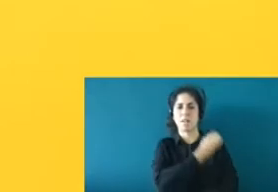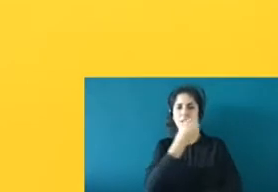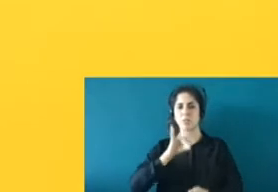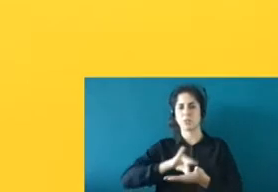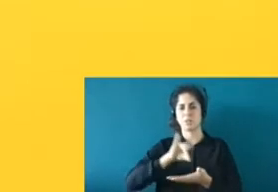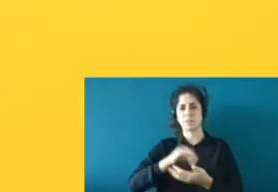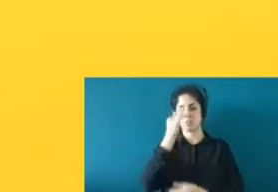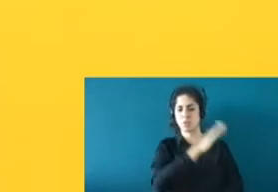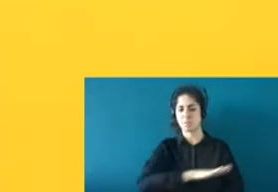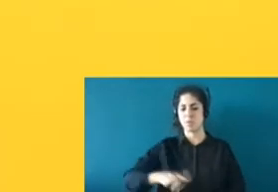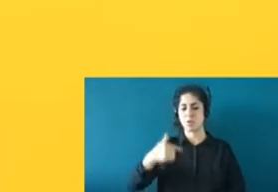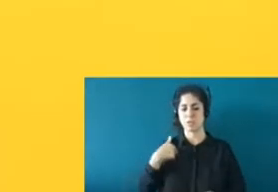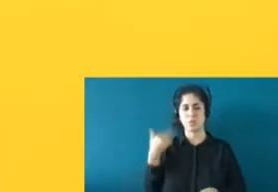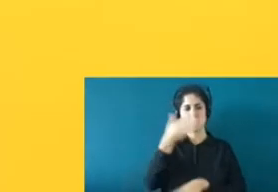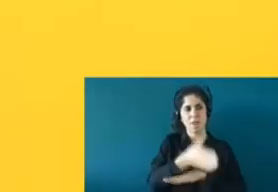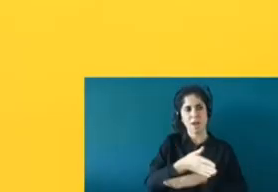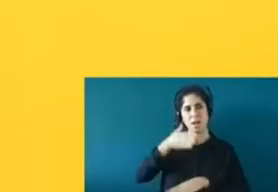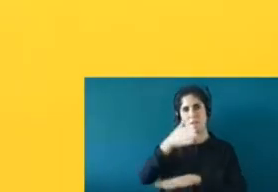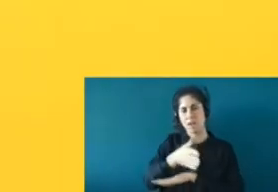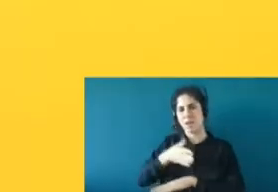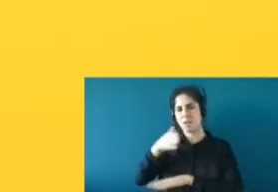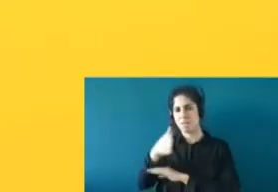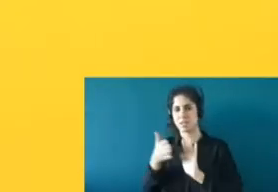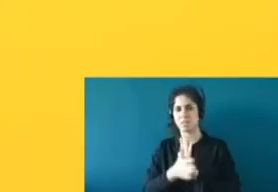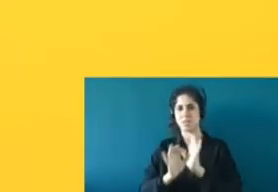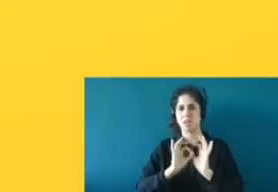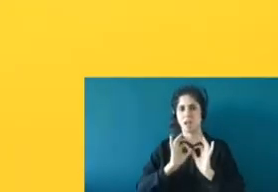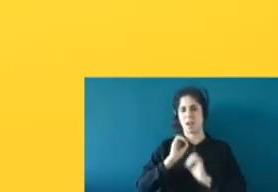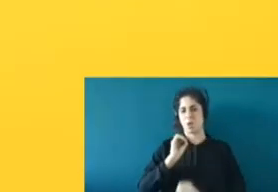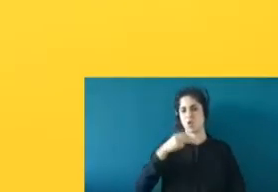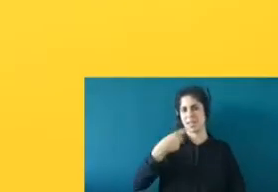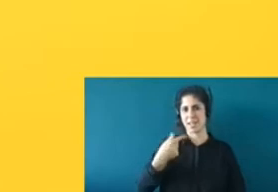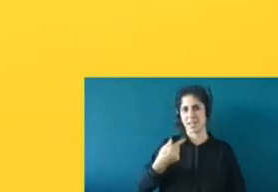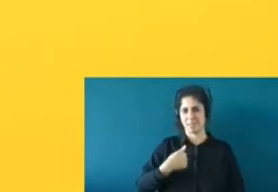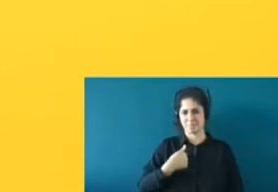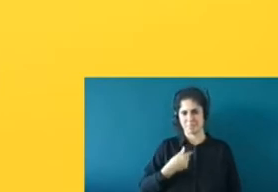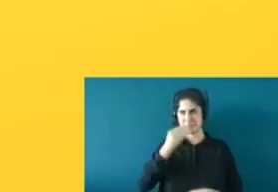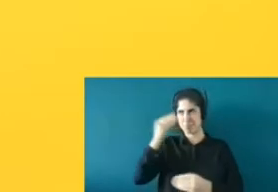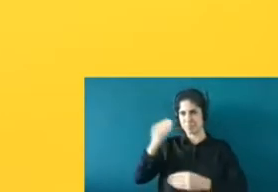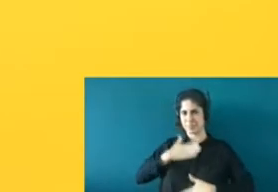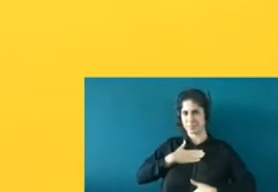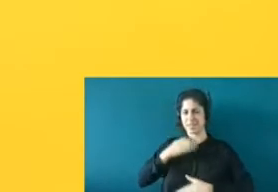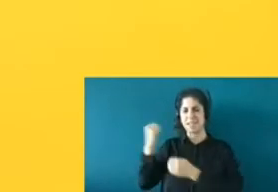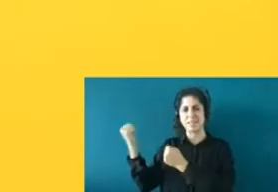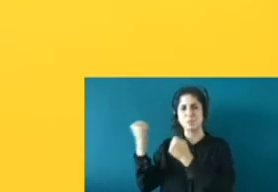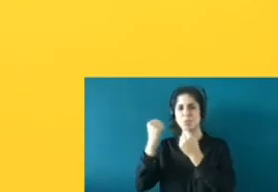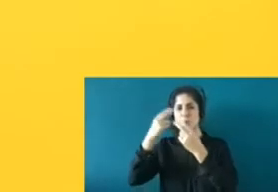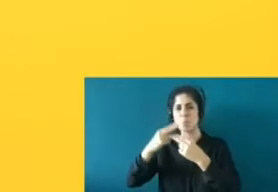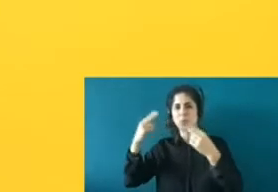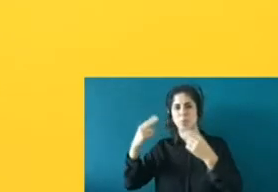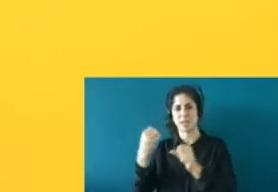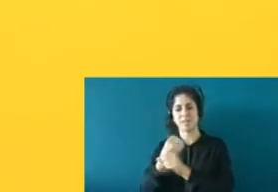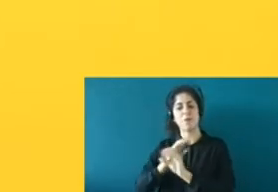tenemos que hacer las organizaciones? ¿Por qué las instituciones públicas no hacen su trabajo? Pues precisamente porque hay mucho racismo